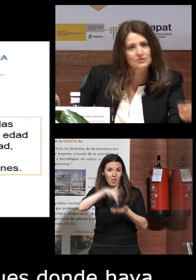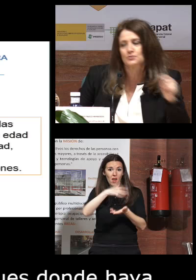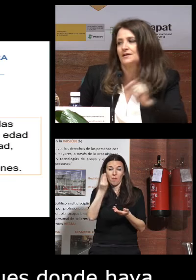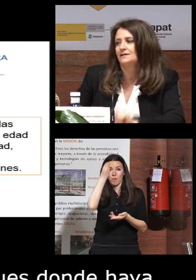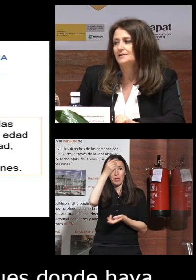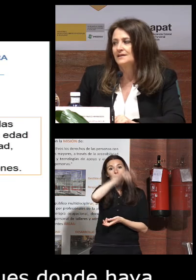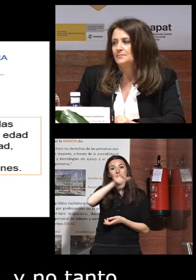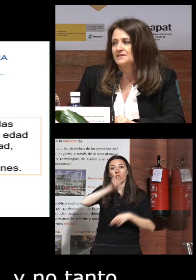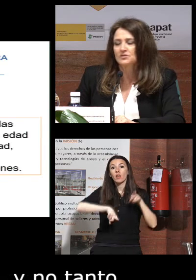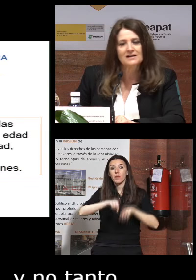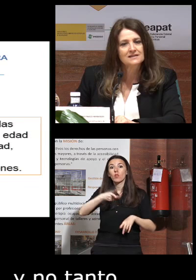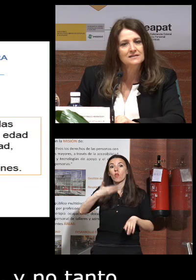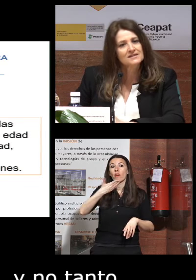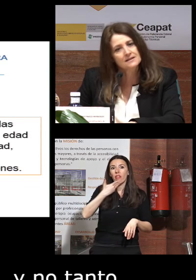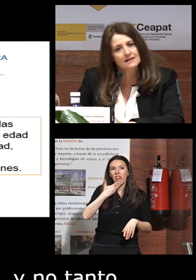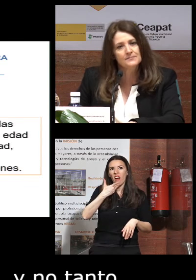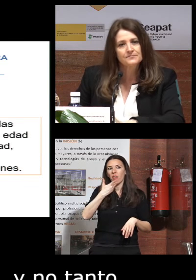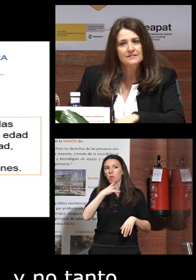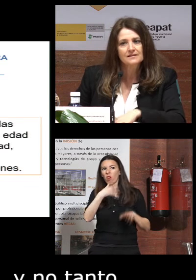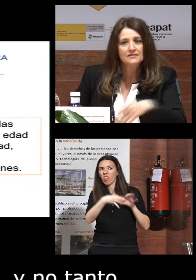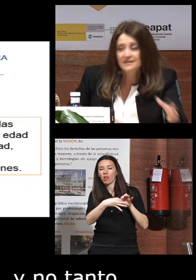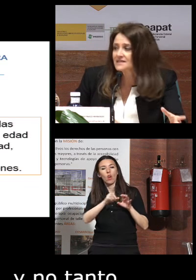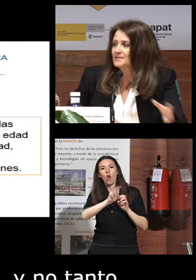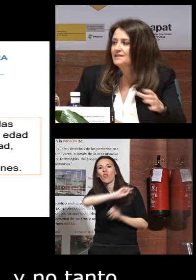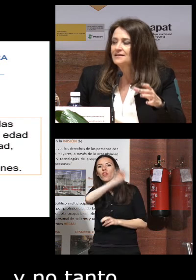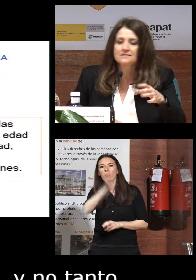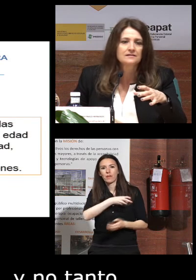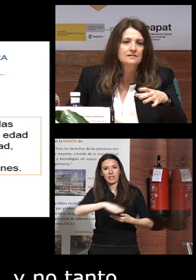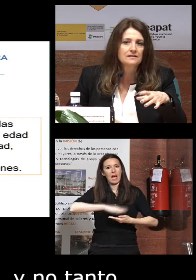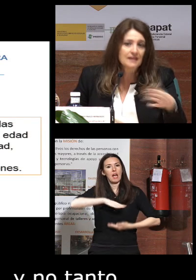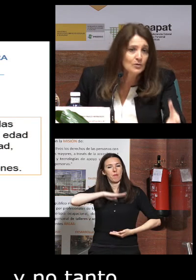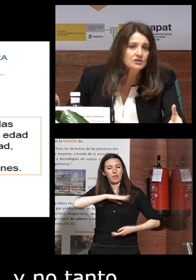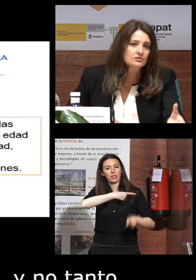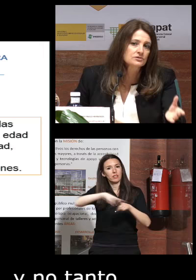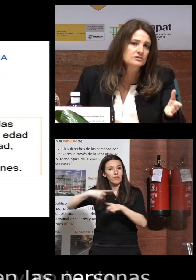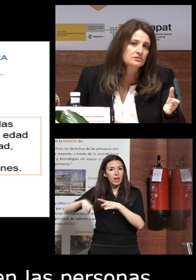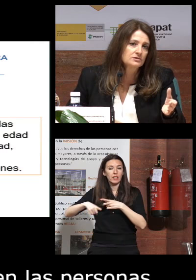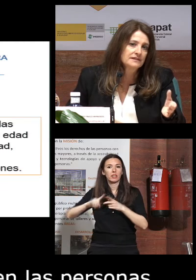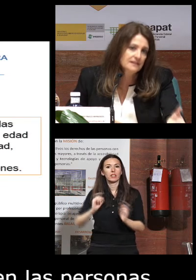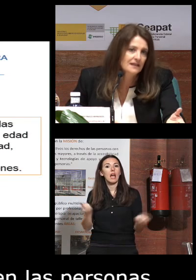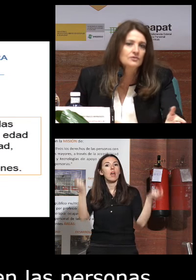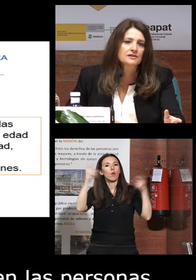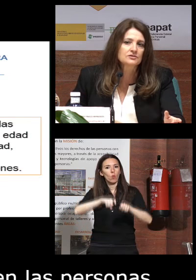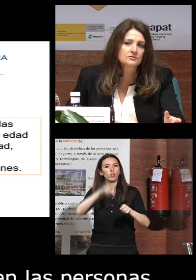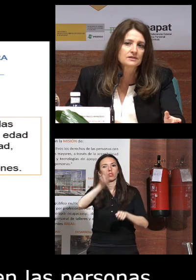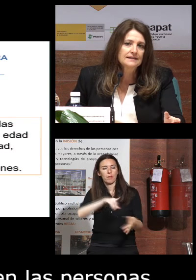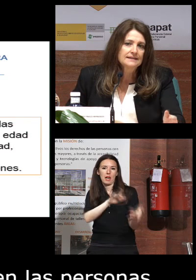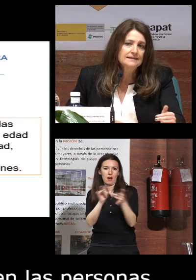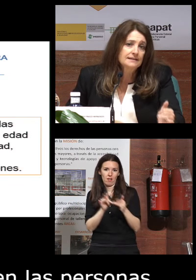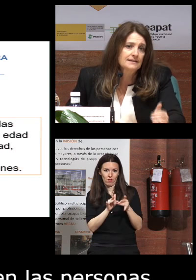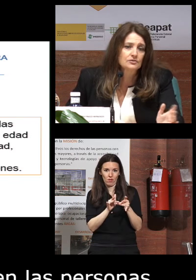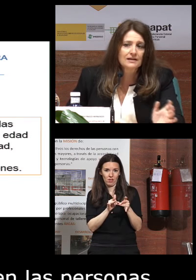en función de su edad y pensemos más en diversidad en diferentes capacidades en encuentros y en relaciones ¿no?